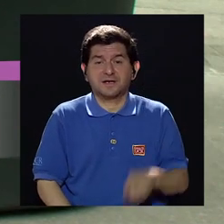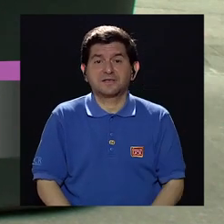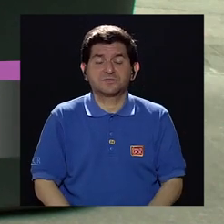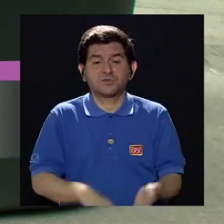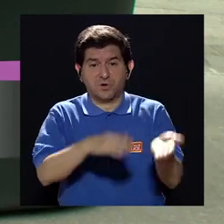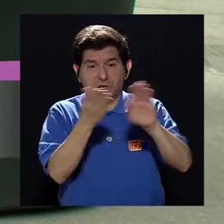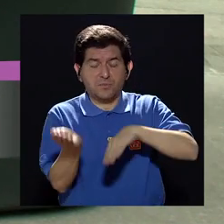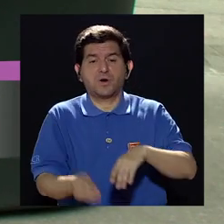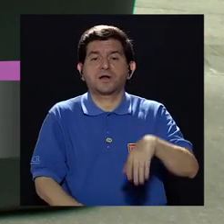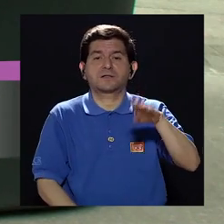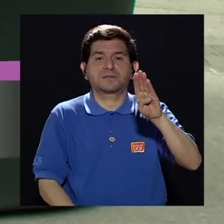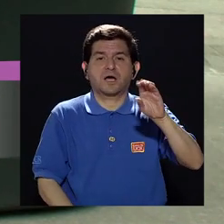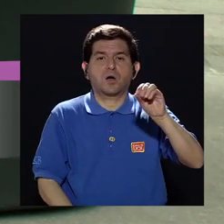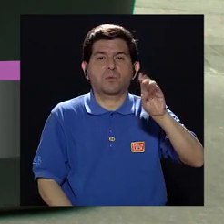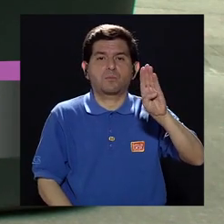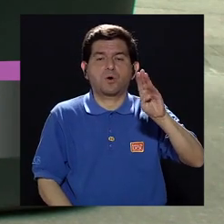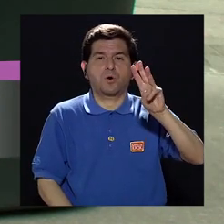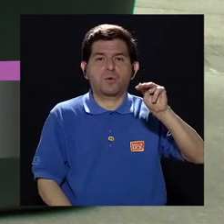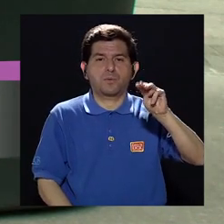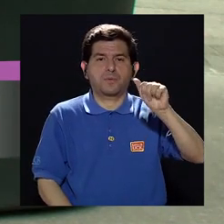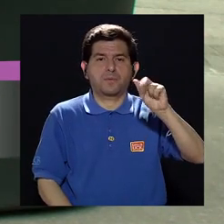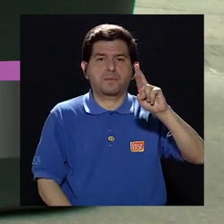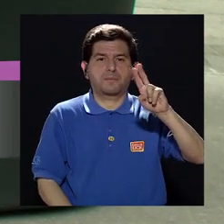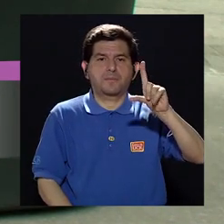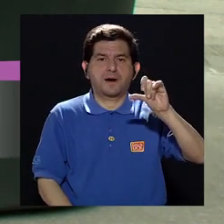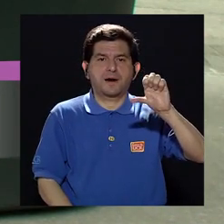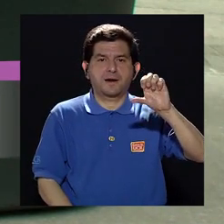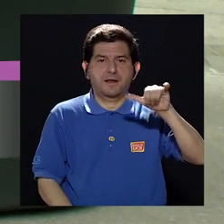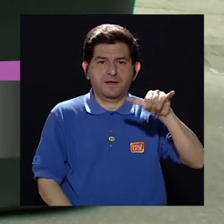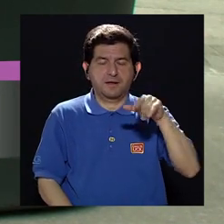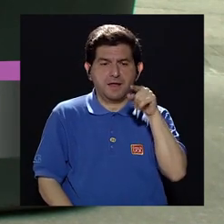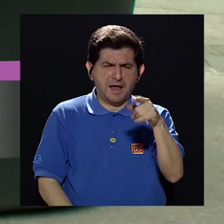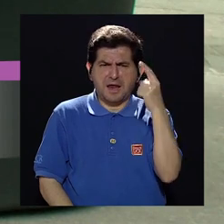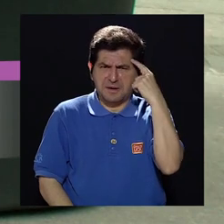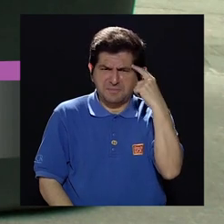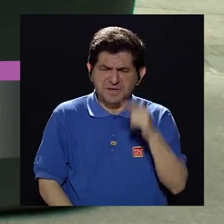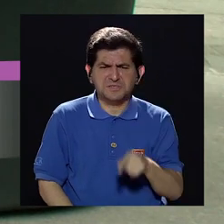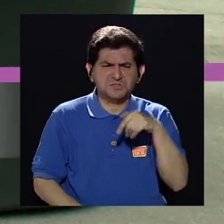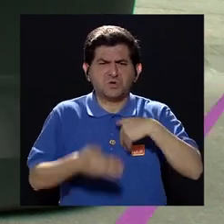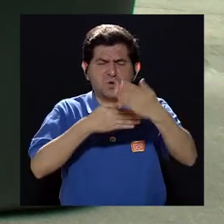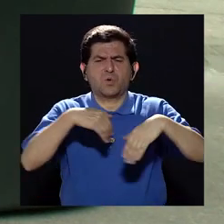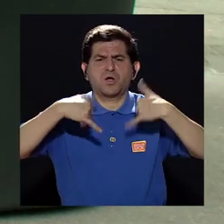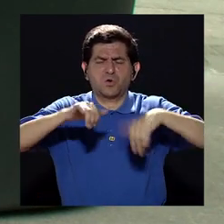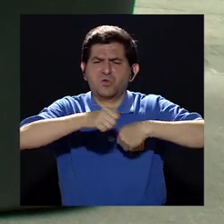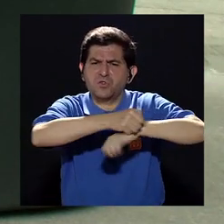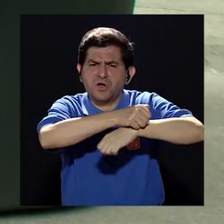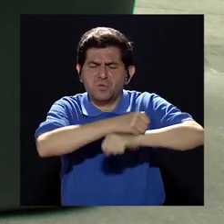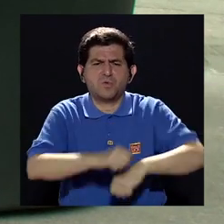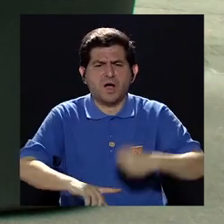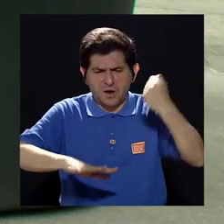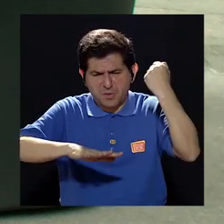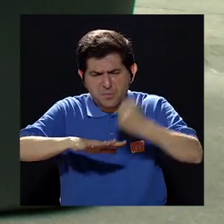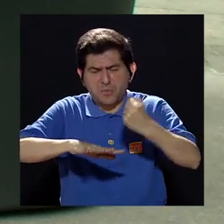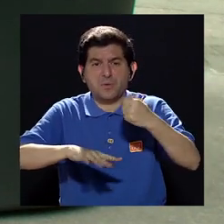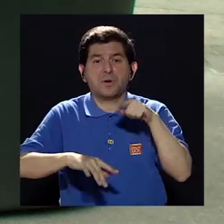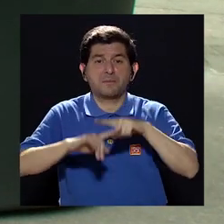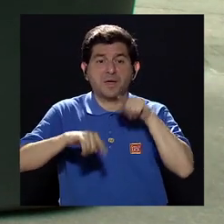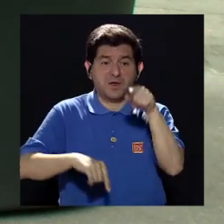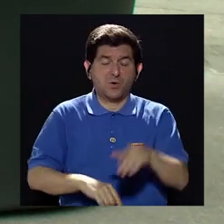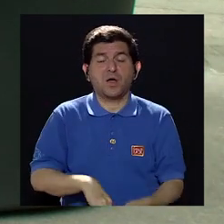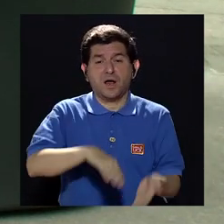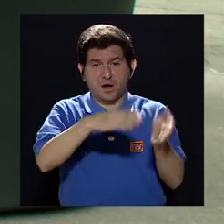por qué murió Bob Marley, ¿verdad? Después de un partido de fútbol, él pensó que era un majonazo en la uña y Bob Marley murió